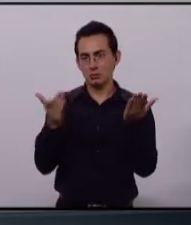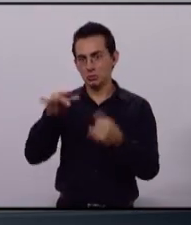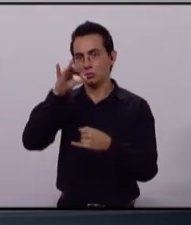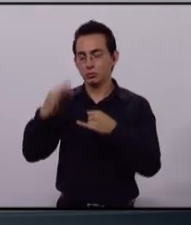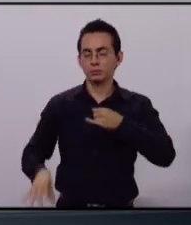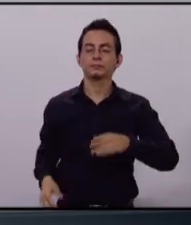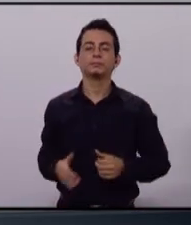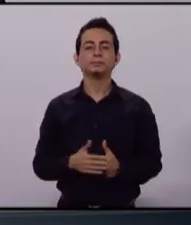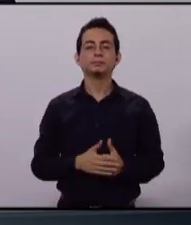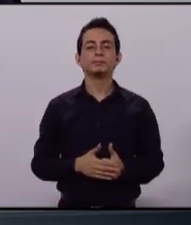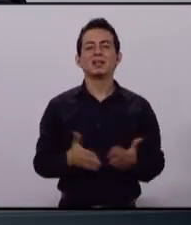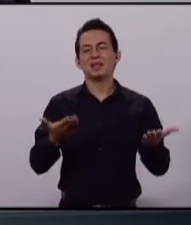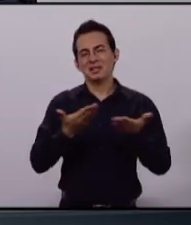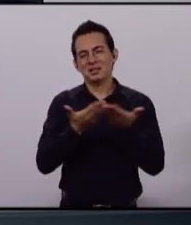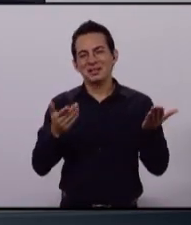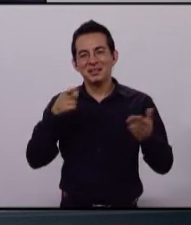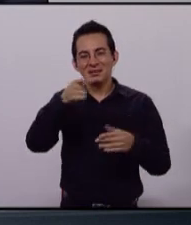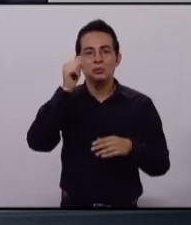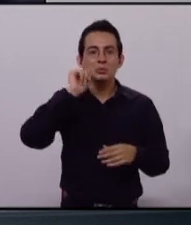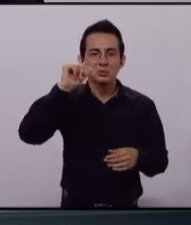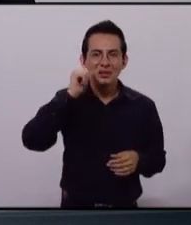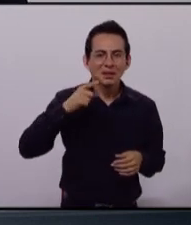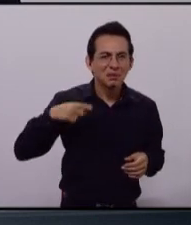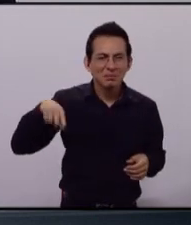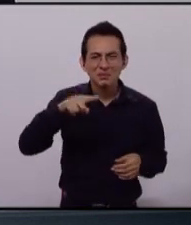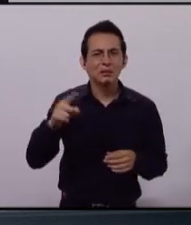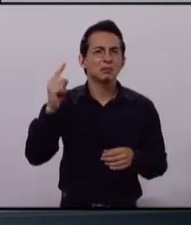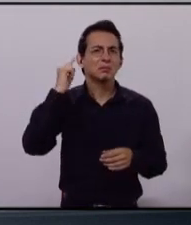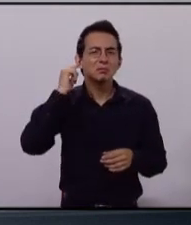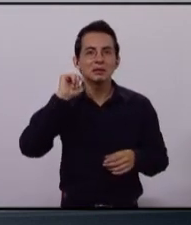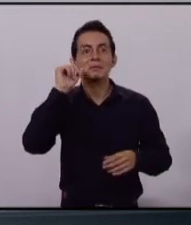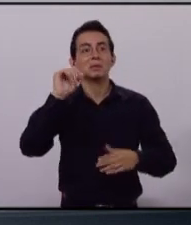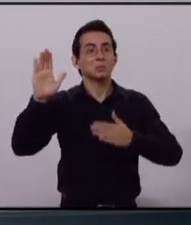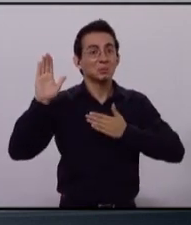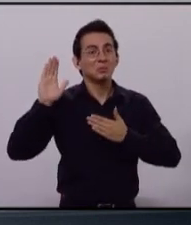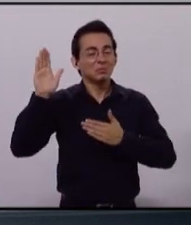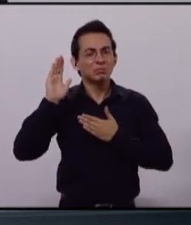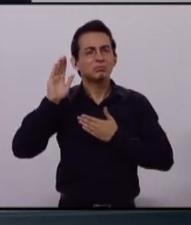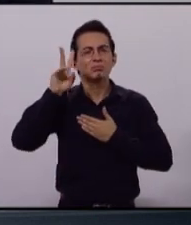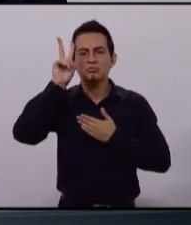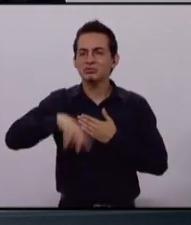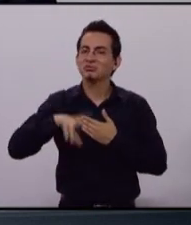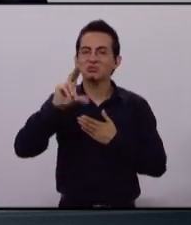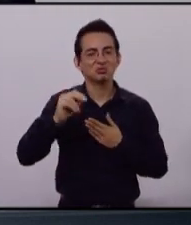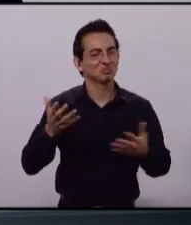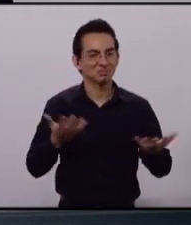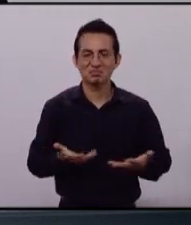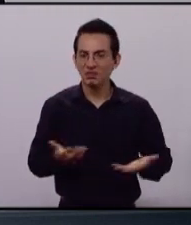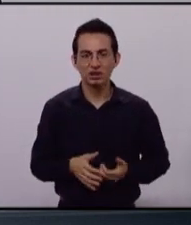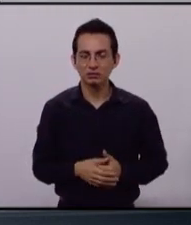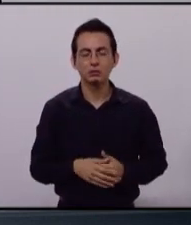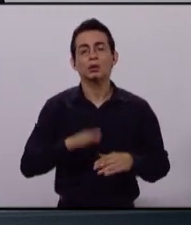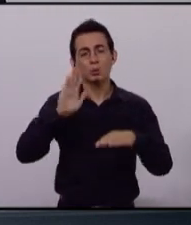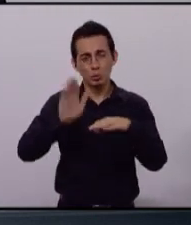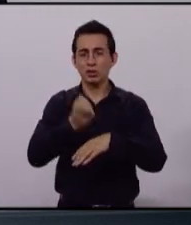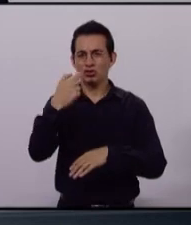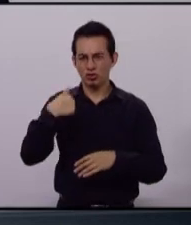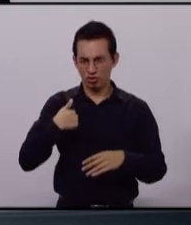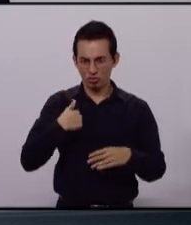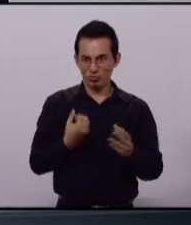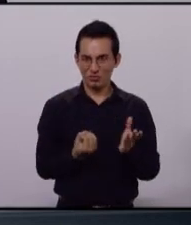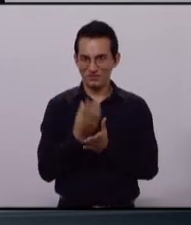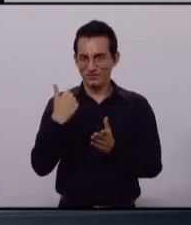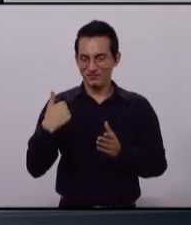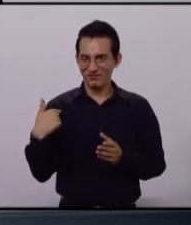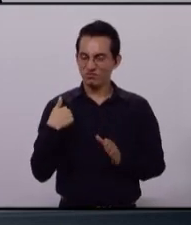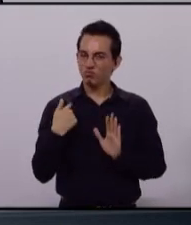como se podrá ver, solo escuchamos propuestas que nos llevan a promesas no cumplidas, en Encuentro Social estamos acostumbrados